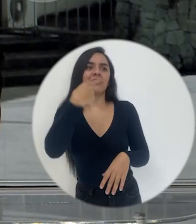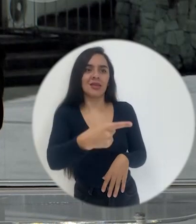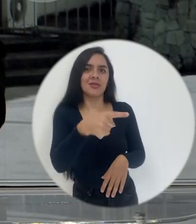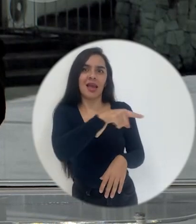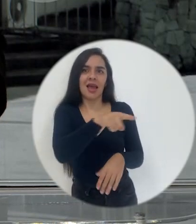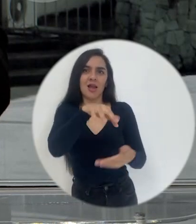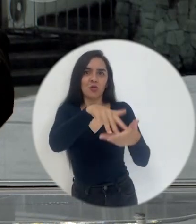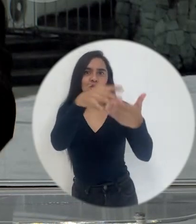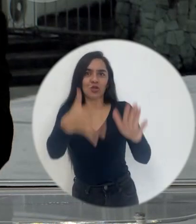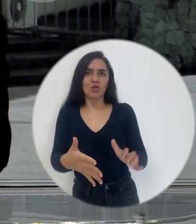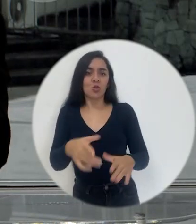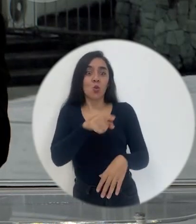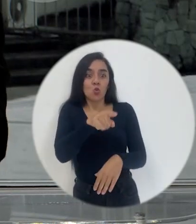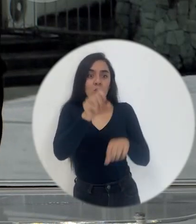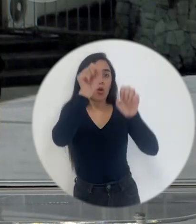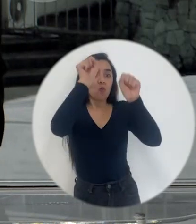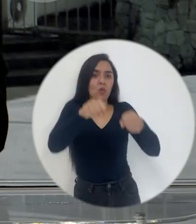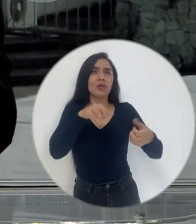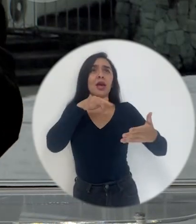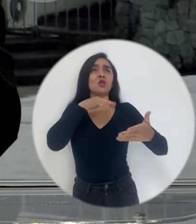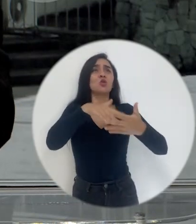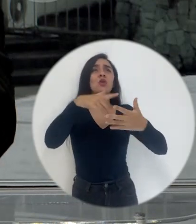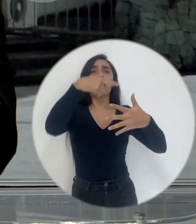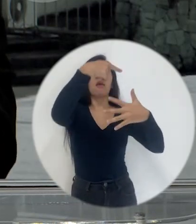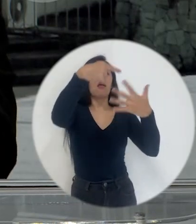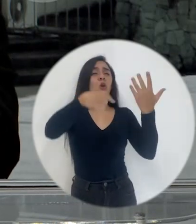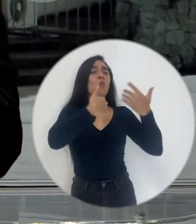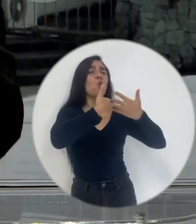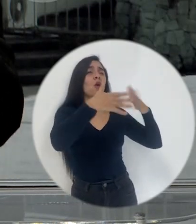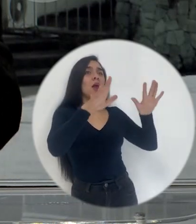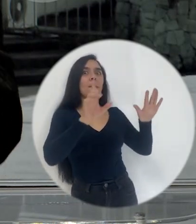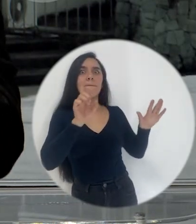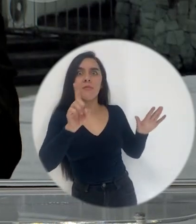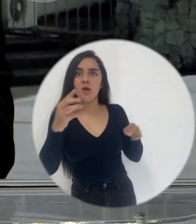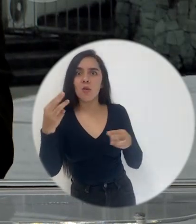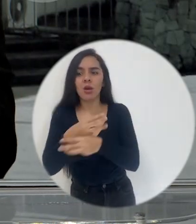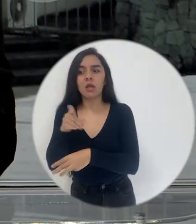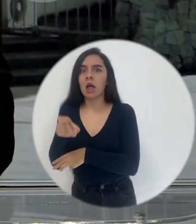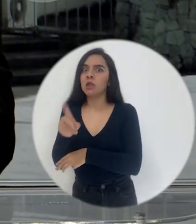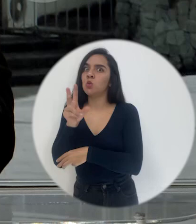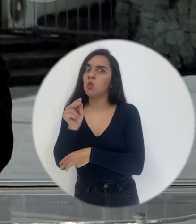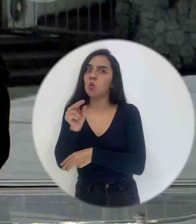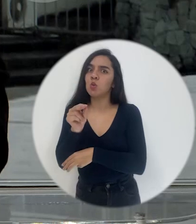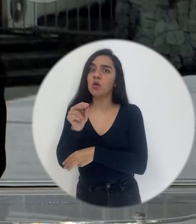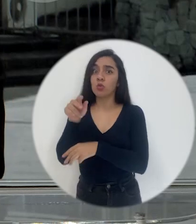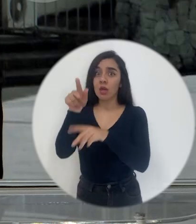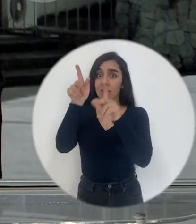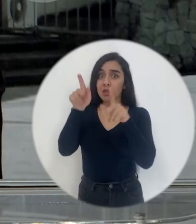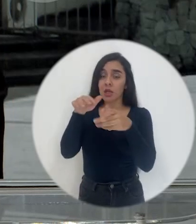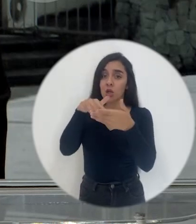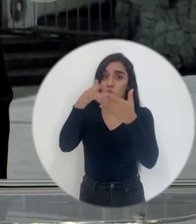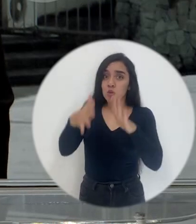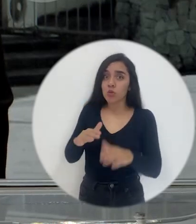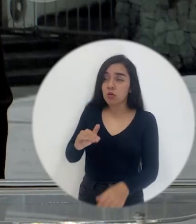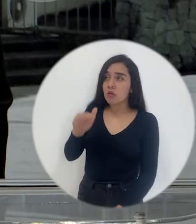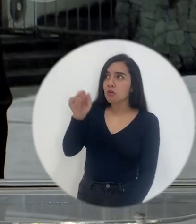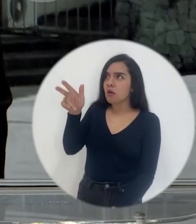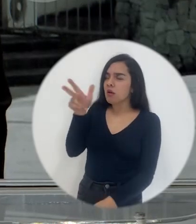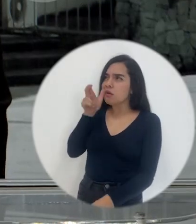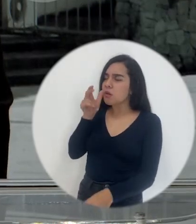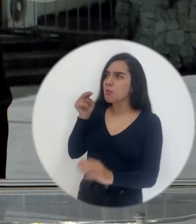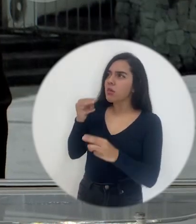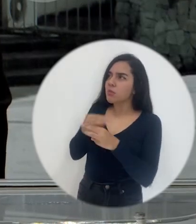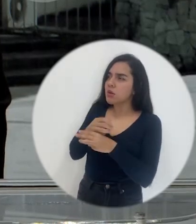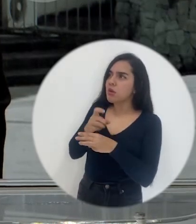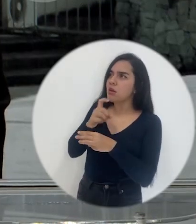puedes estudiar todo, pero matemática tiene algo, matemática tiene algo, y le va quedando, le va quedando, eso es un problema cultural,